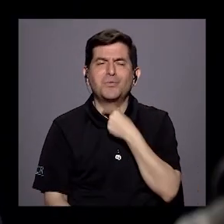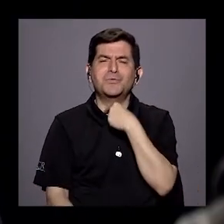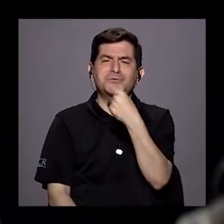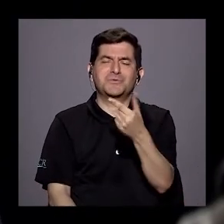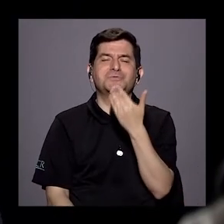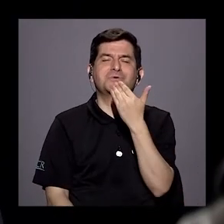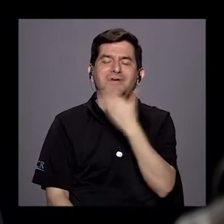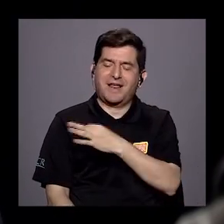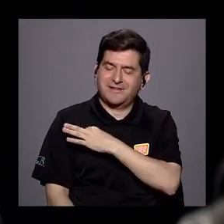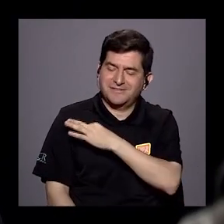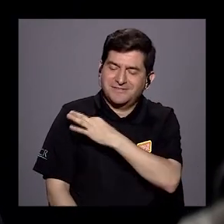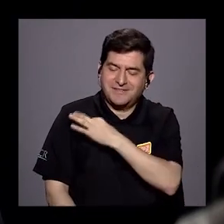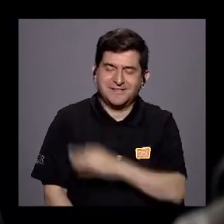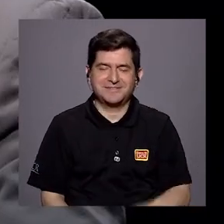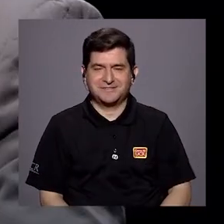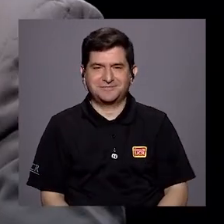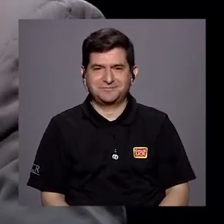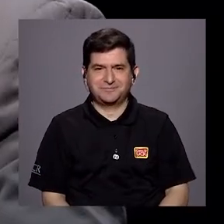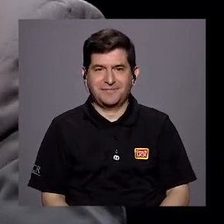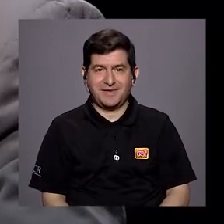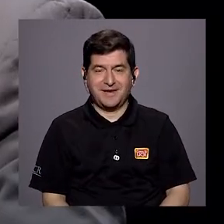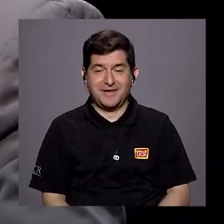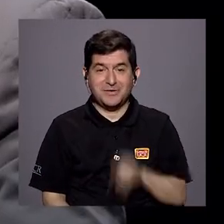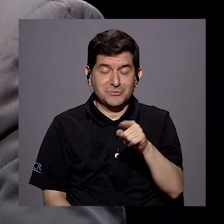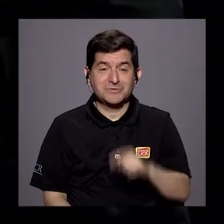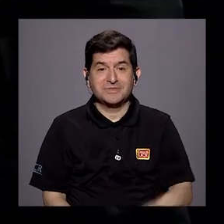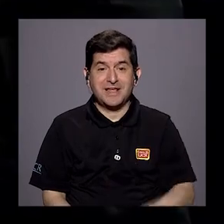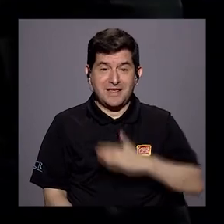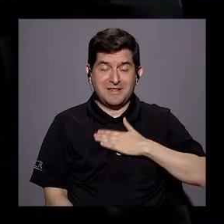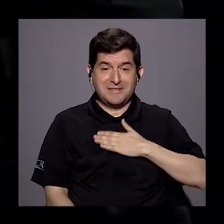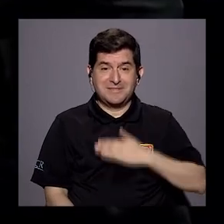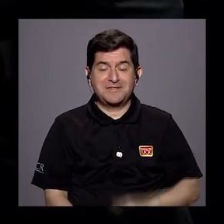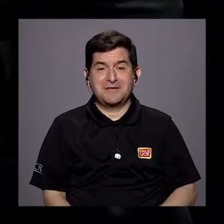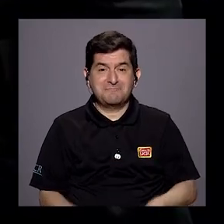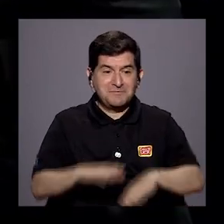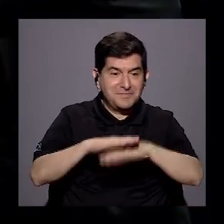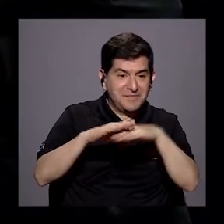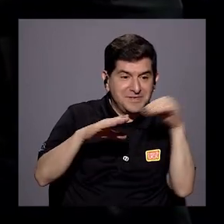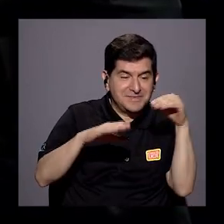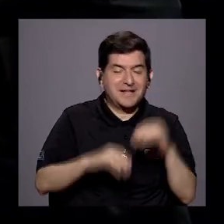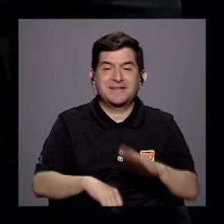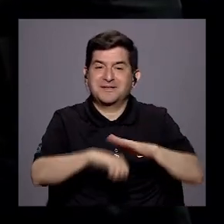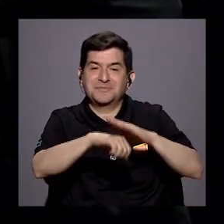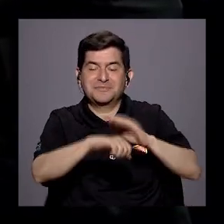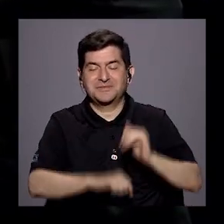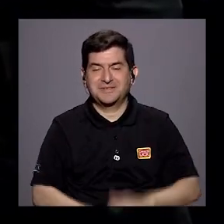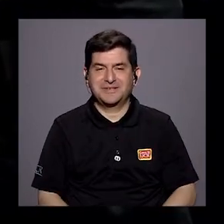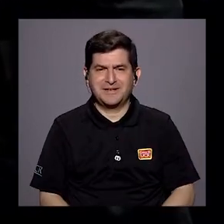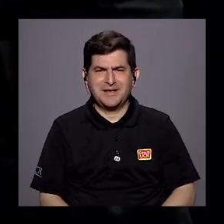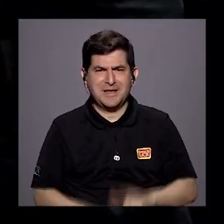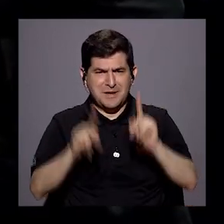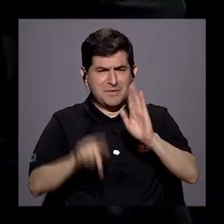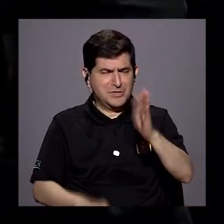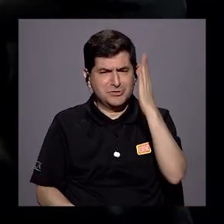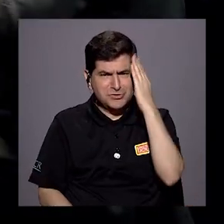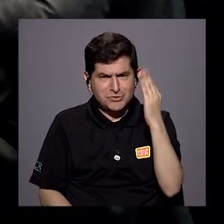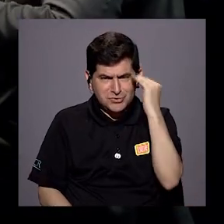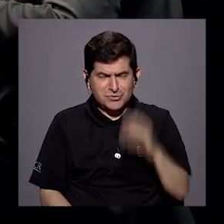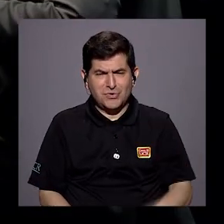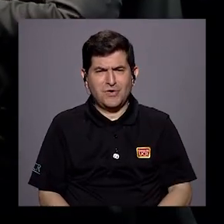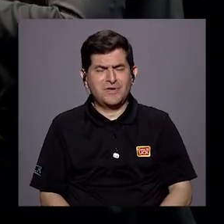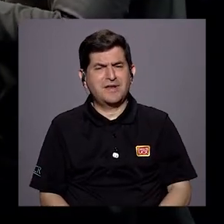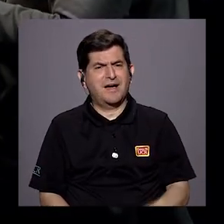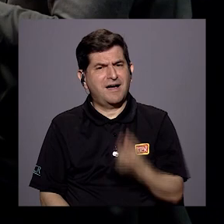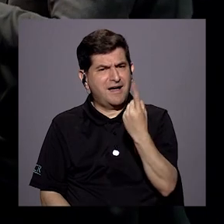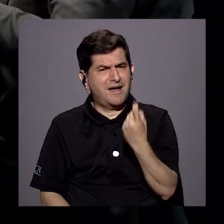orden. Más bien, gracias a usted por invitarme. Me ha sacado usted de mi sentido. La verdad que debo decirle que una persona con su experiencia debería